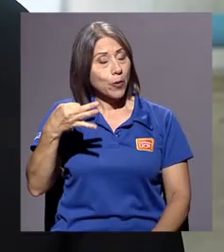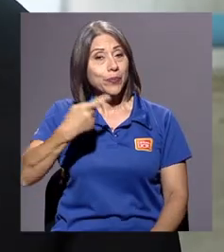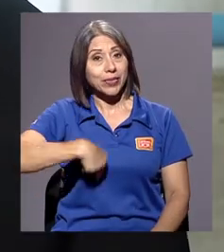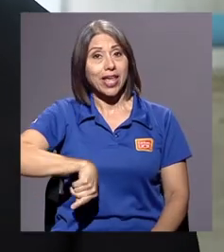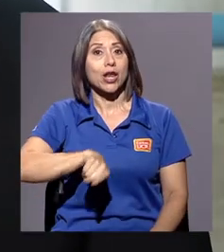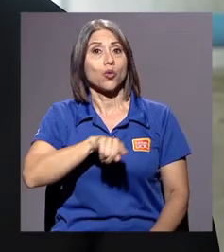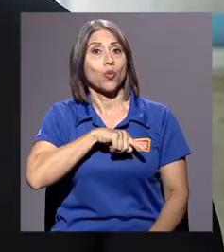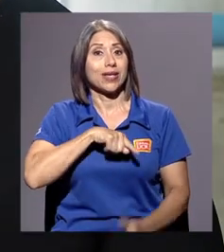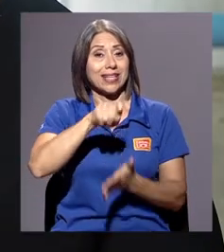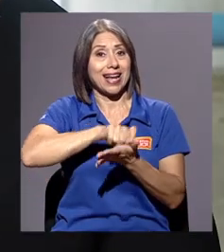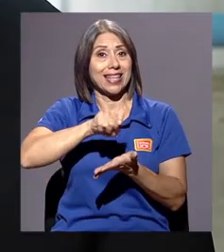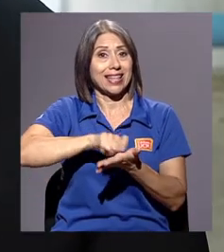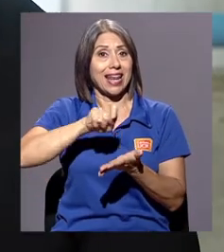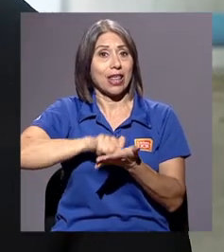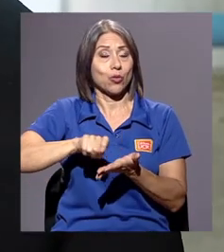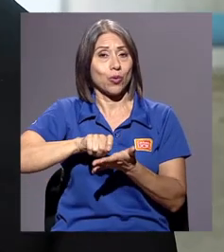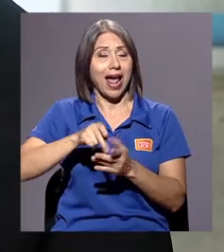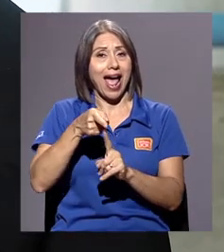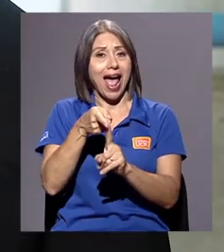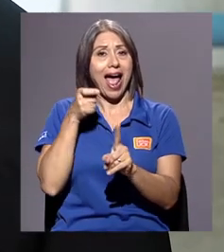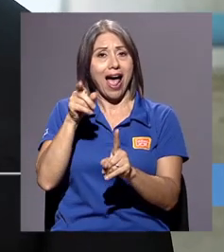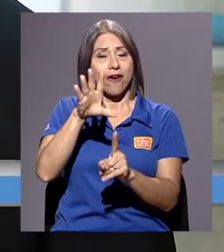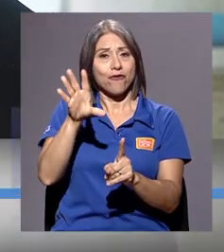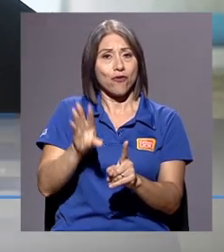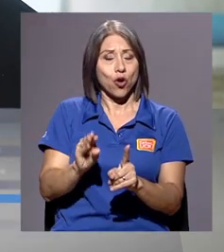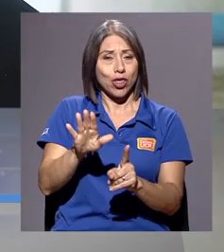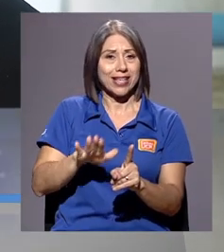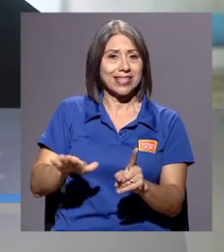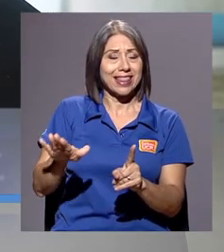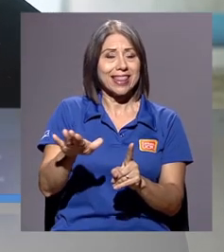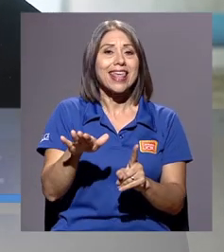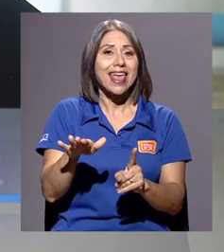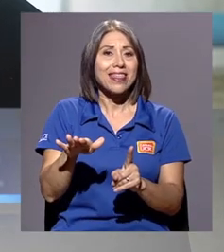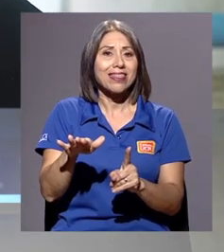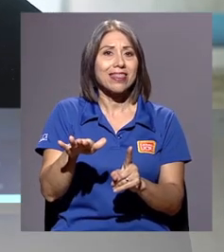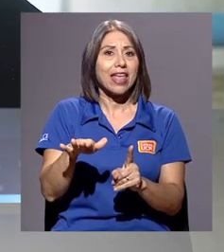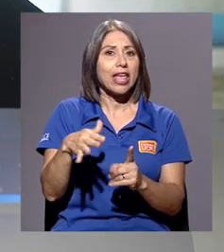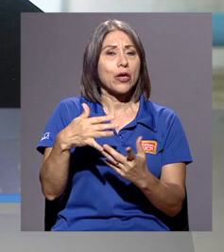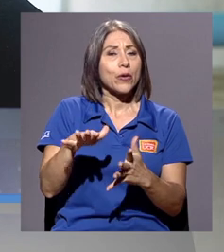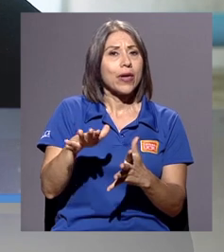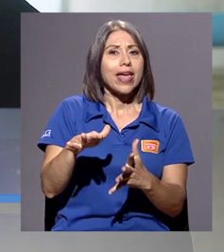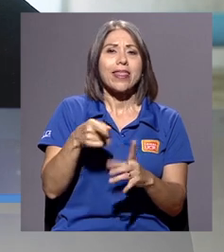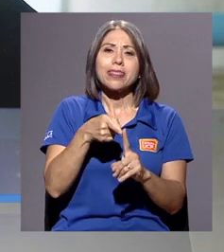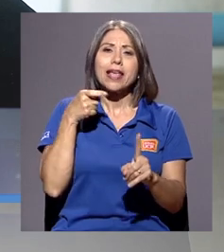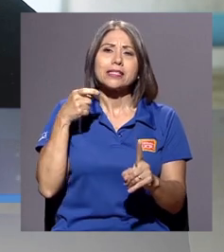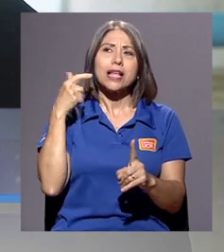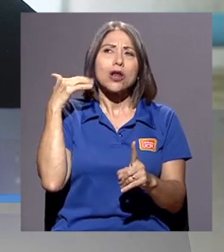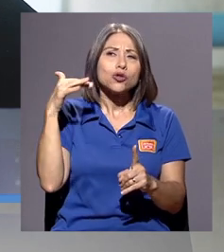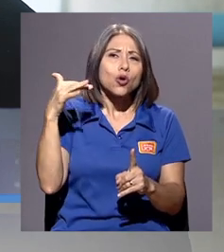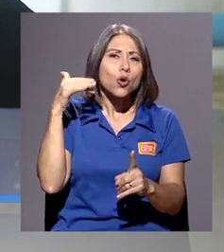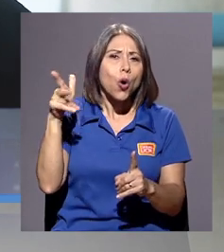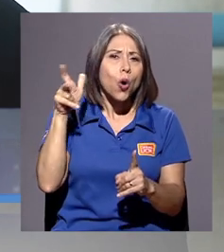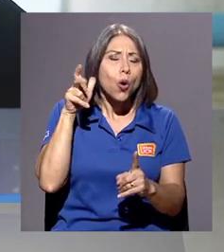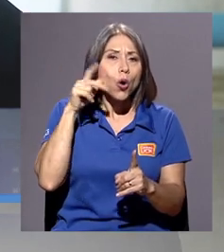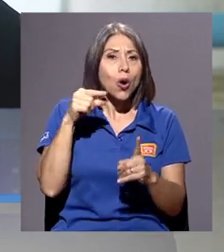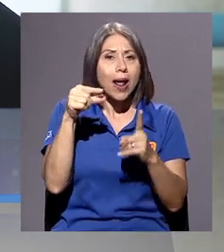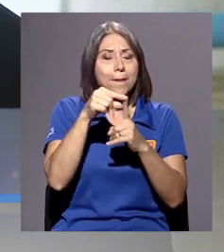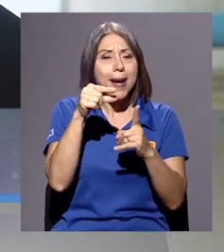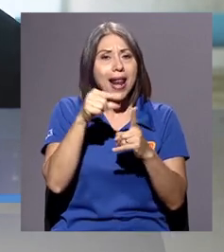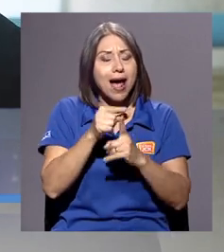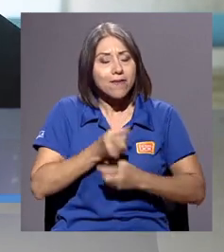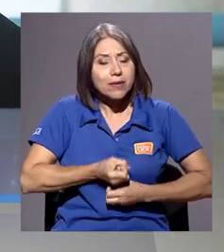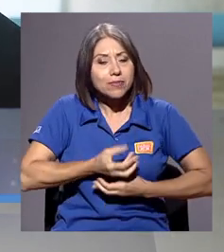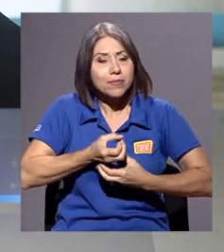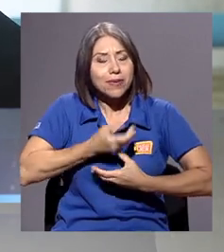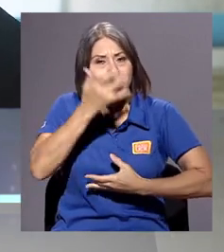riqueza de nuestra literatura afrodescendiente es desde lo sonoro, desde la palabra, desde el intelecto, la